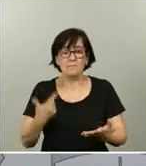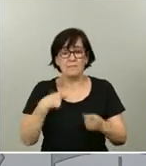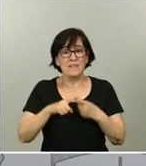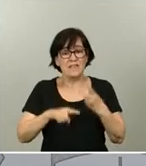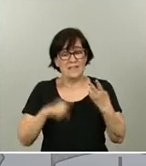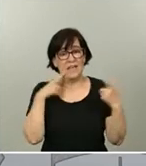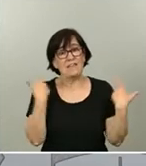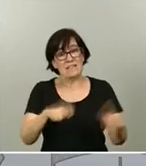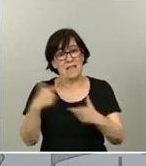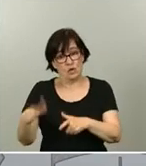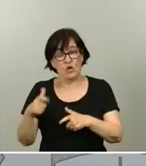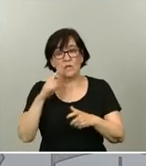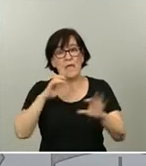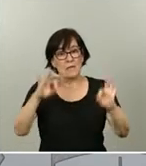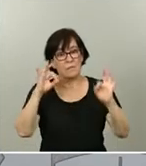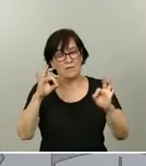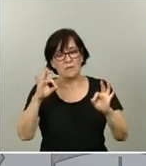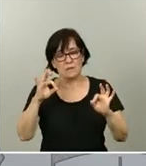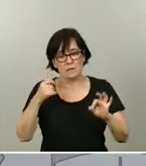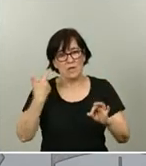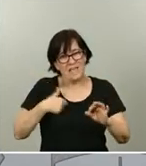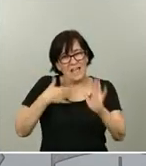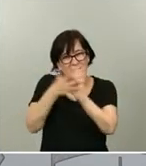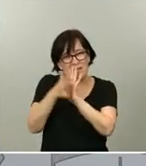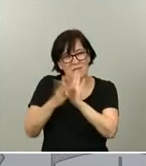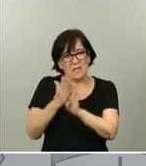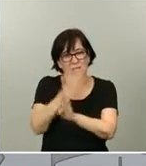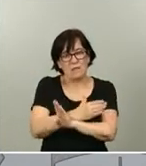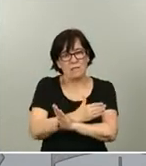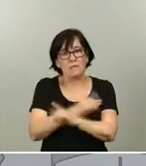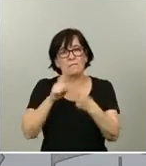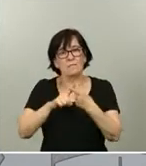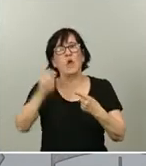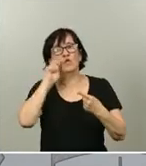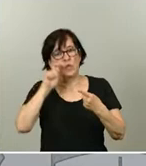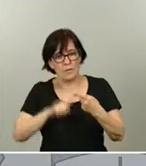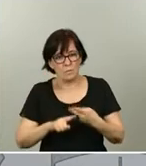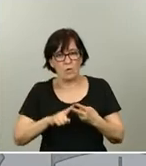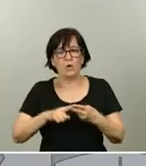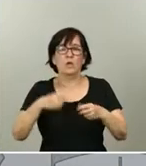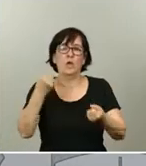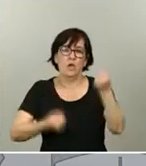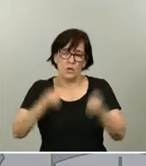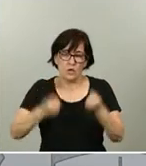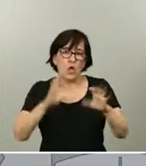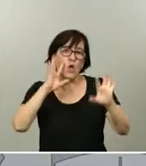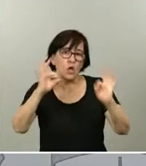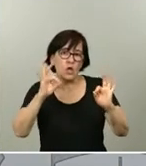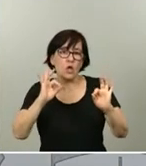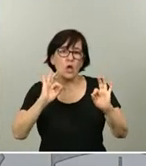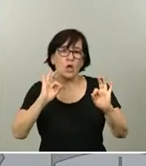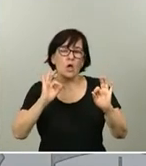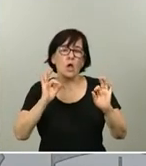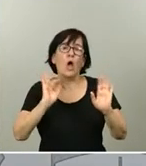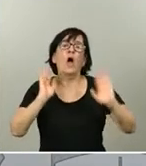específicos a los cuales antes he hecho referencia, que son el turismo, la automoción y, lógicamente, la vuelta al colegio de nuestros